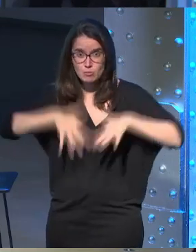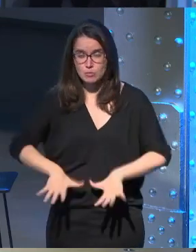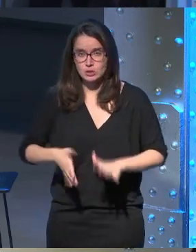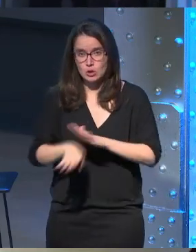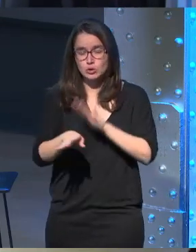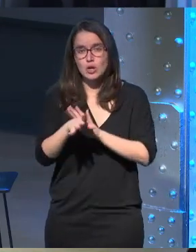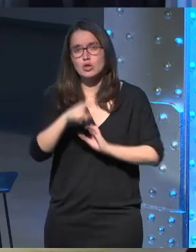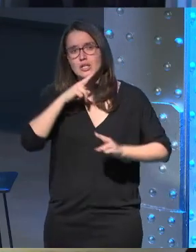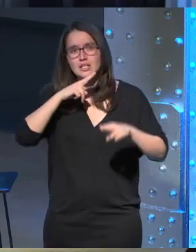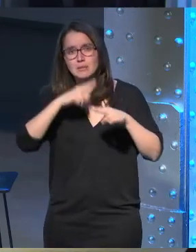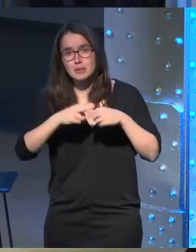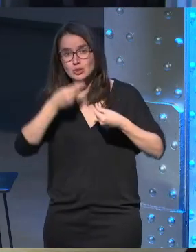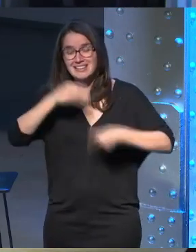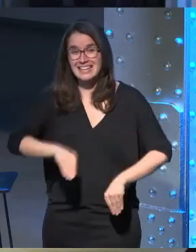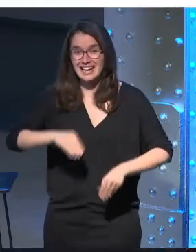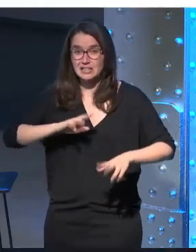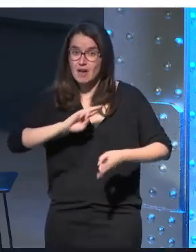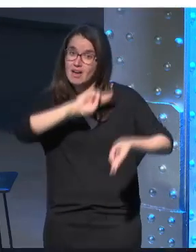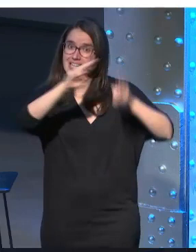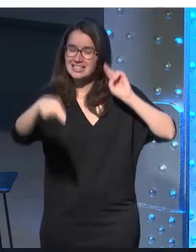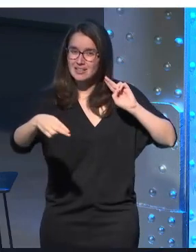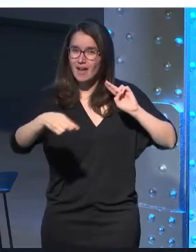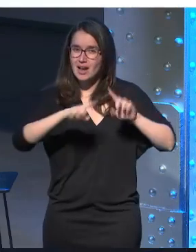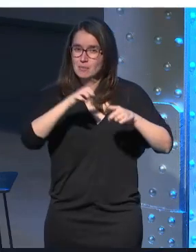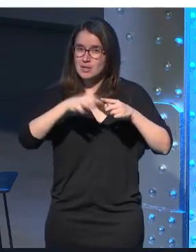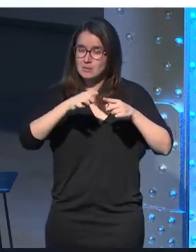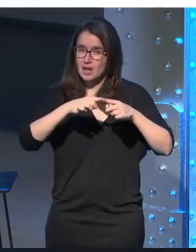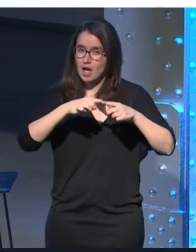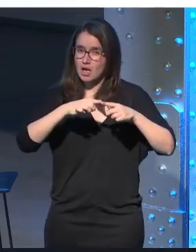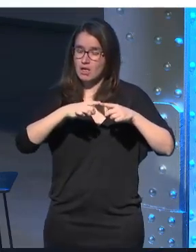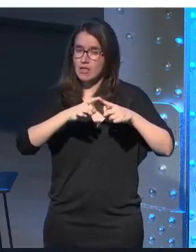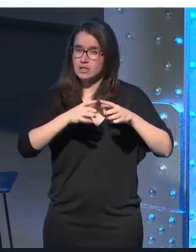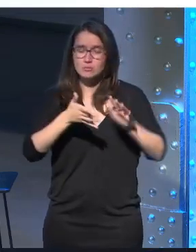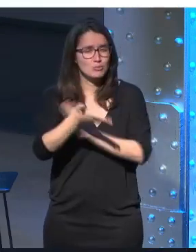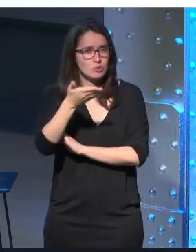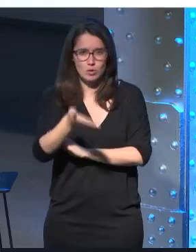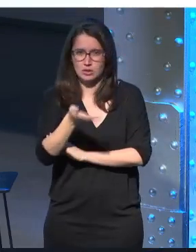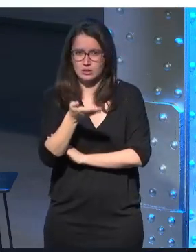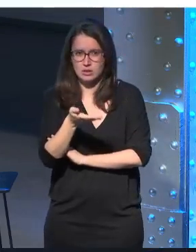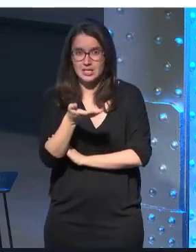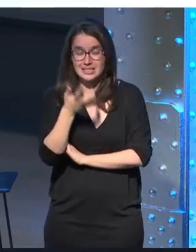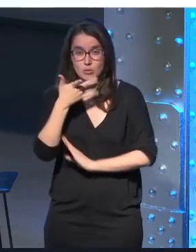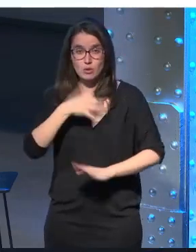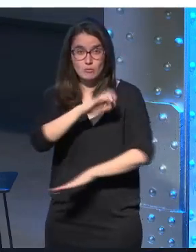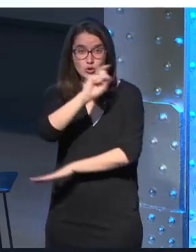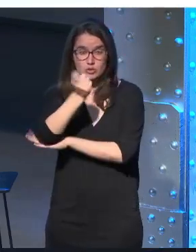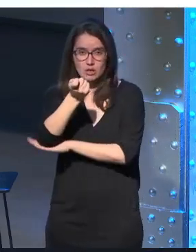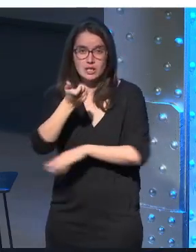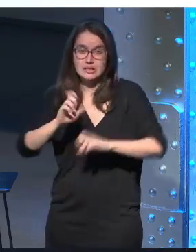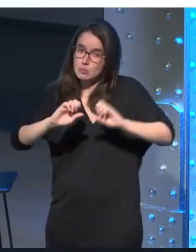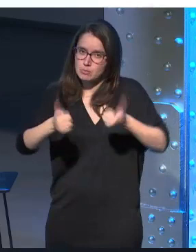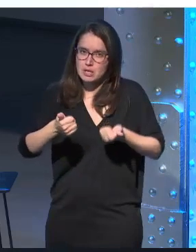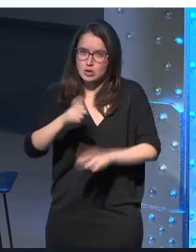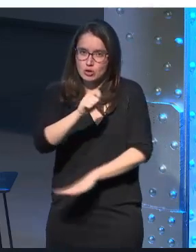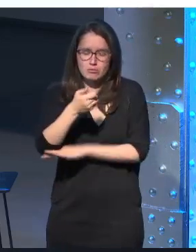lo que llamamos narrativa reactiva una primera etapa narrativa reactiva es fundamental y si lo podemos conseguir lo estamos ya empezando a